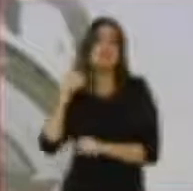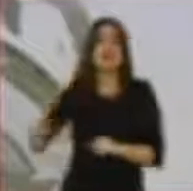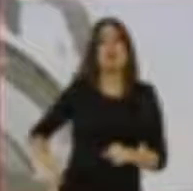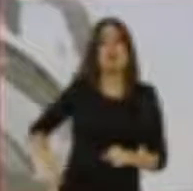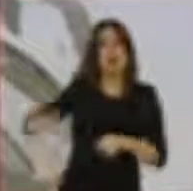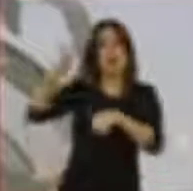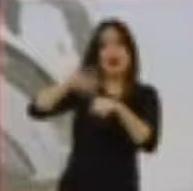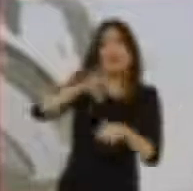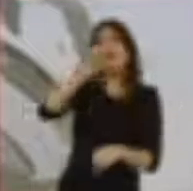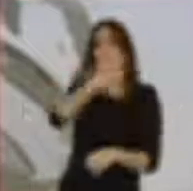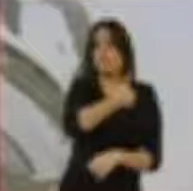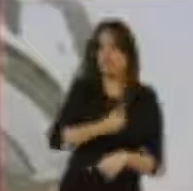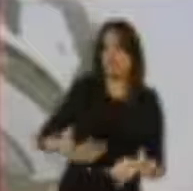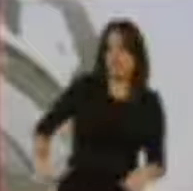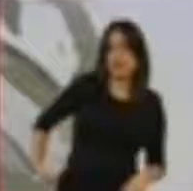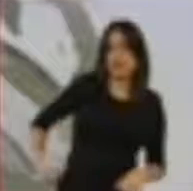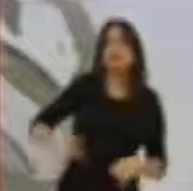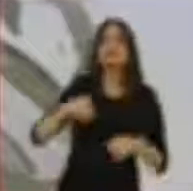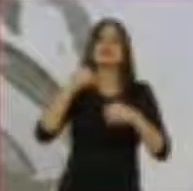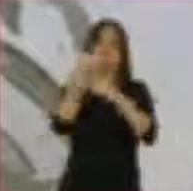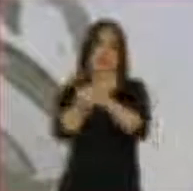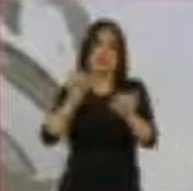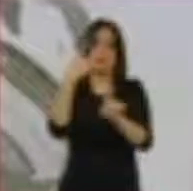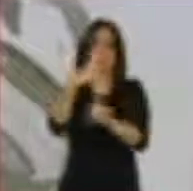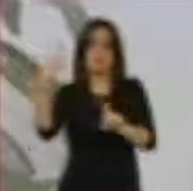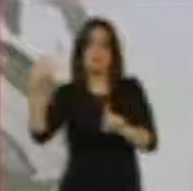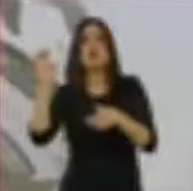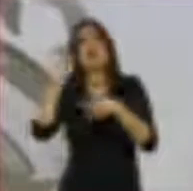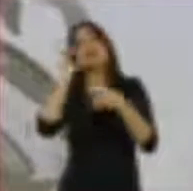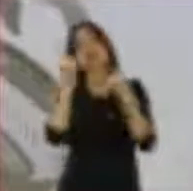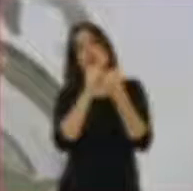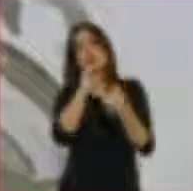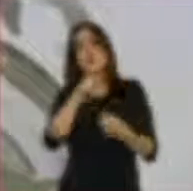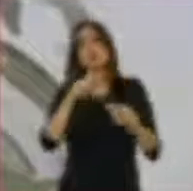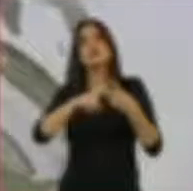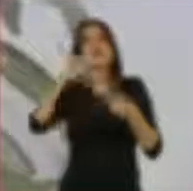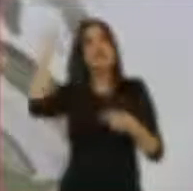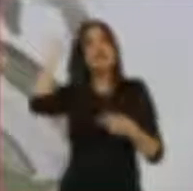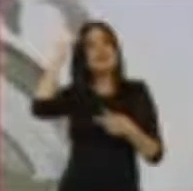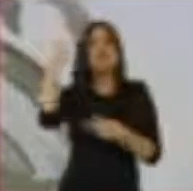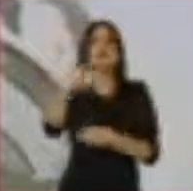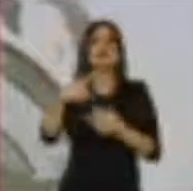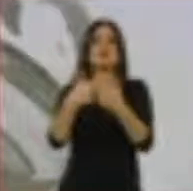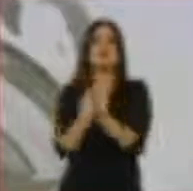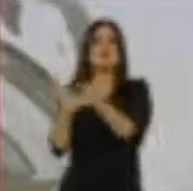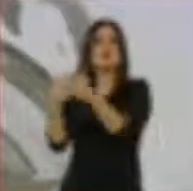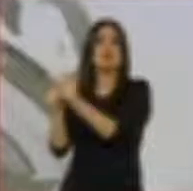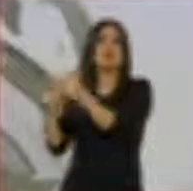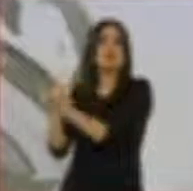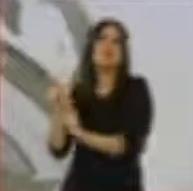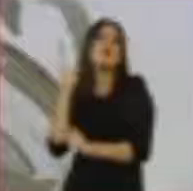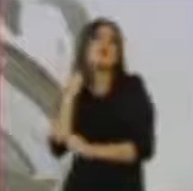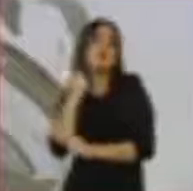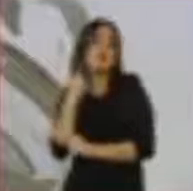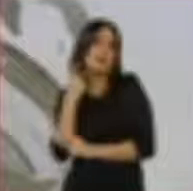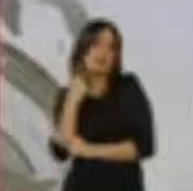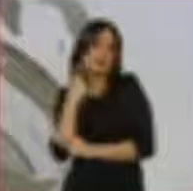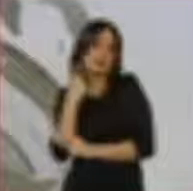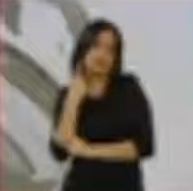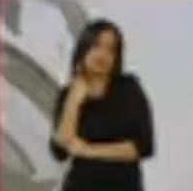gobernador o el presidente por un lado y por otro mayor autonomía respecto a los líderes de sus partidos porque